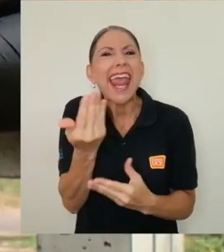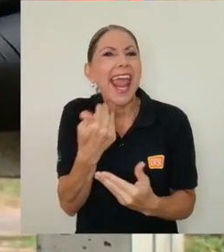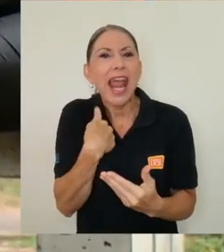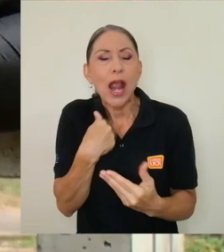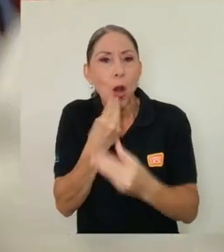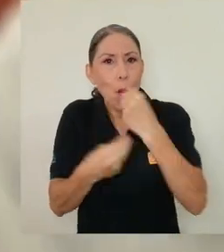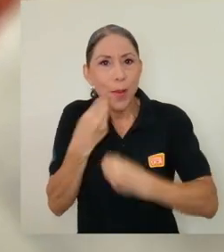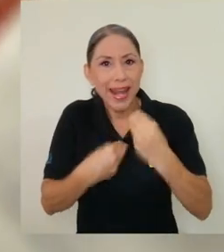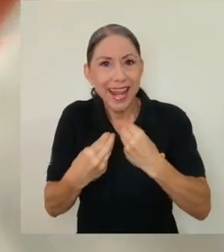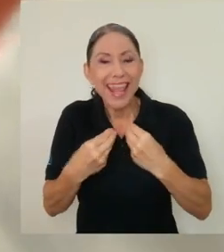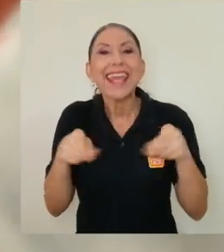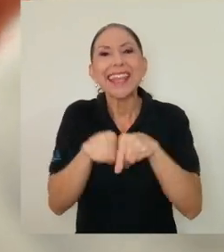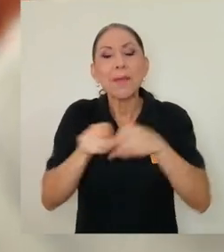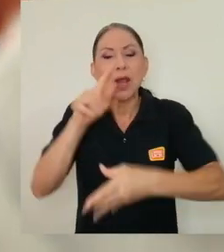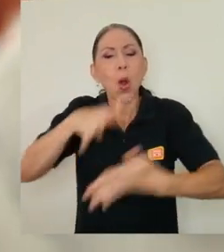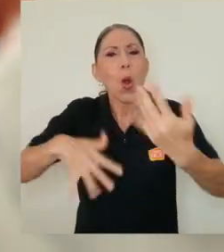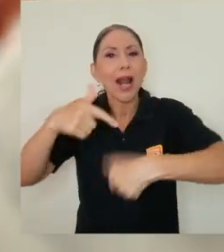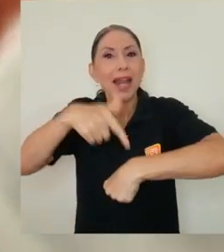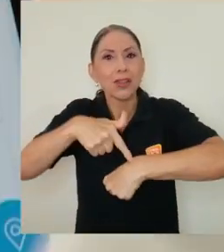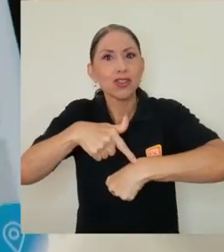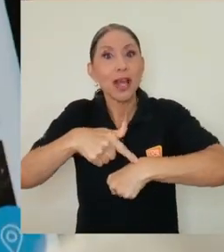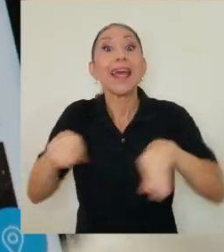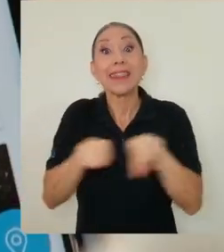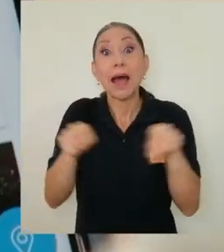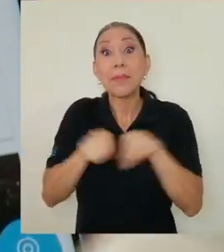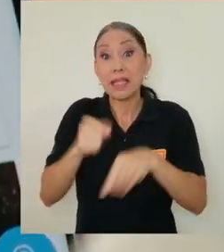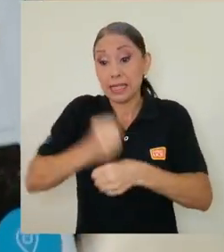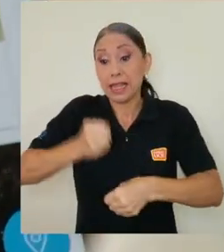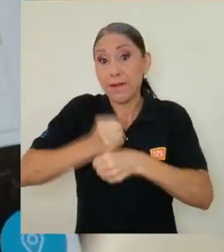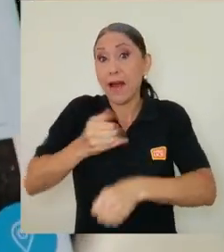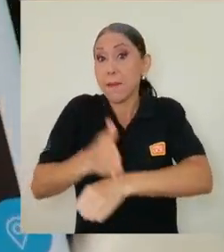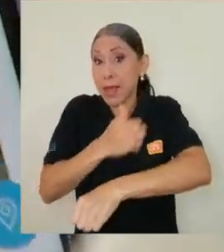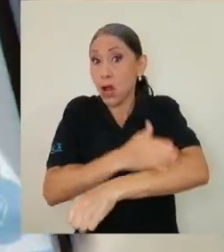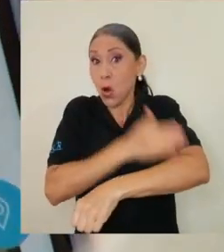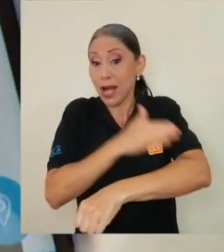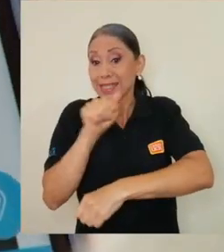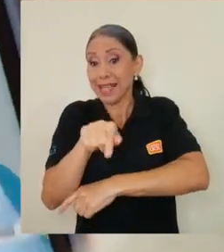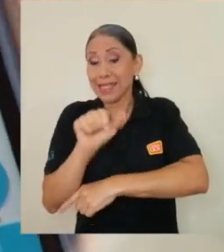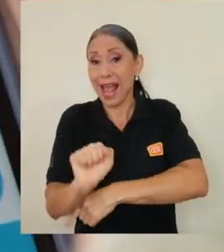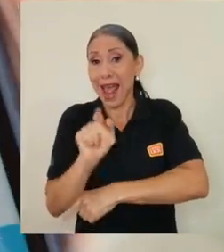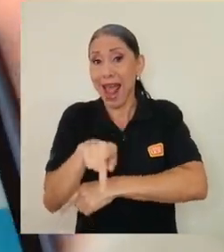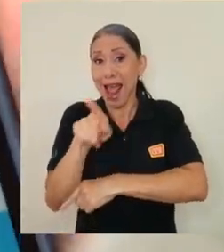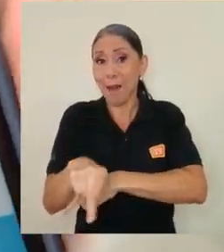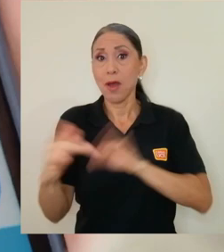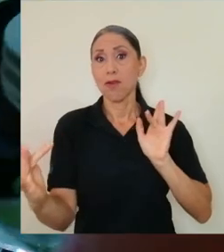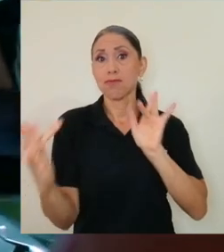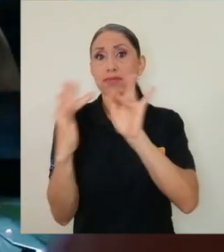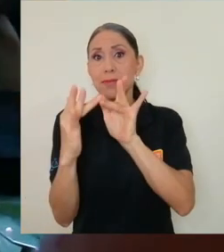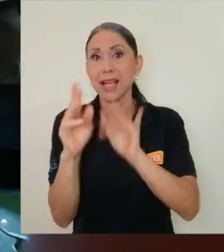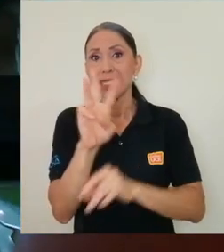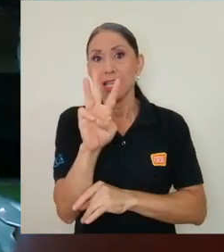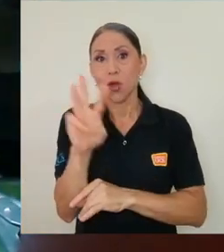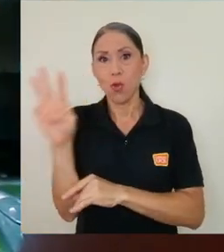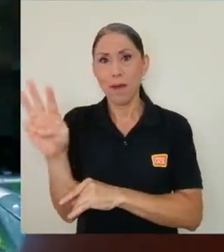horarios. Adicionalmente, ya se trabaja en futuras mejoras para esta herramienta y el sitio web, con el fin de brindar